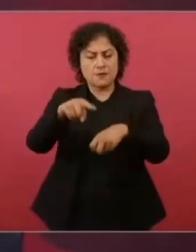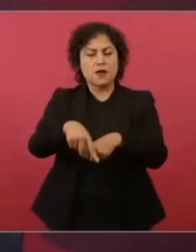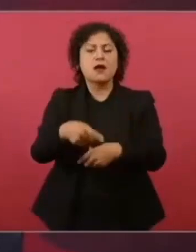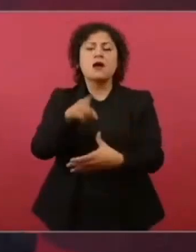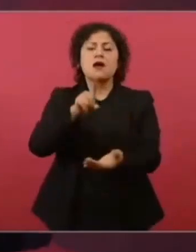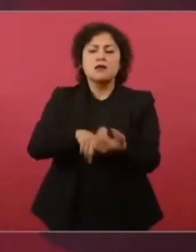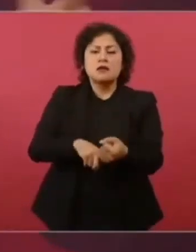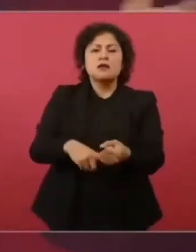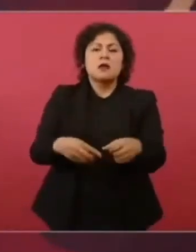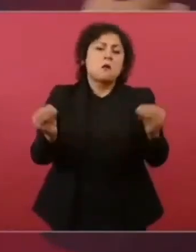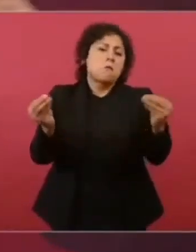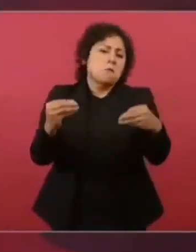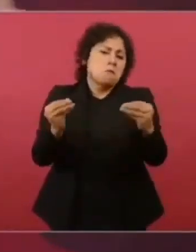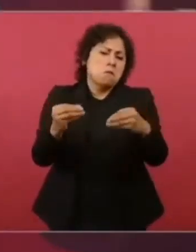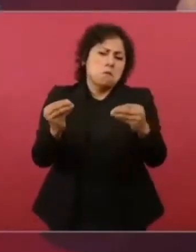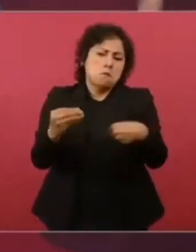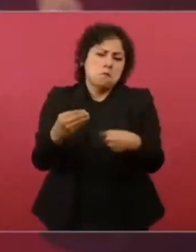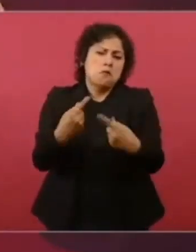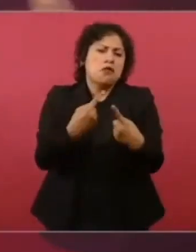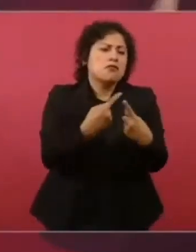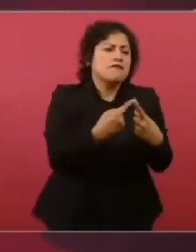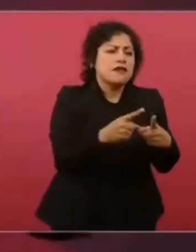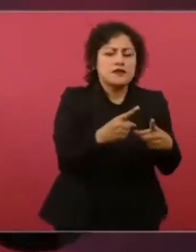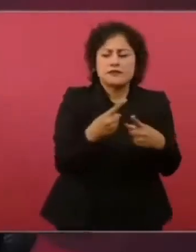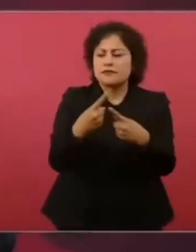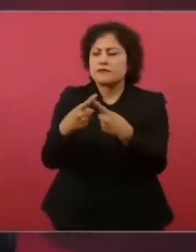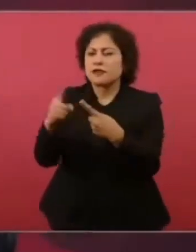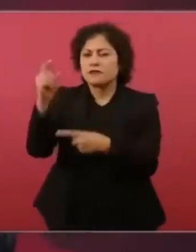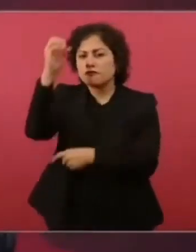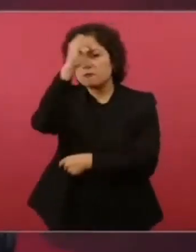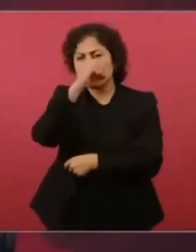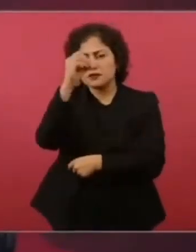y con razón de las dos partes